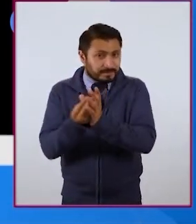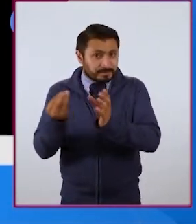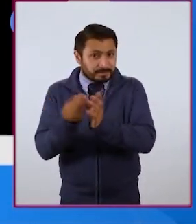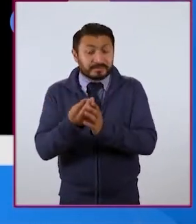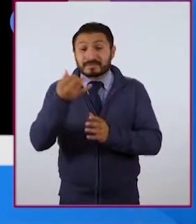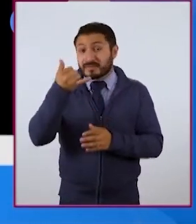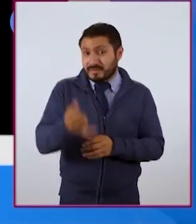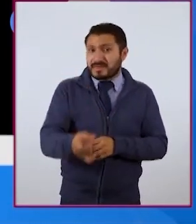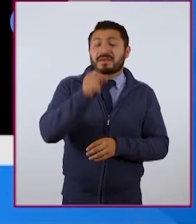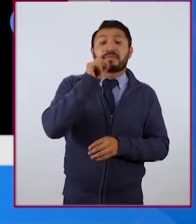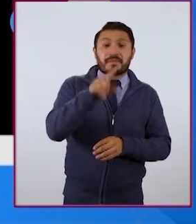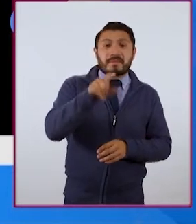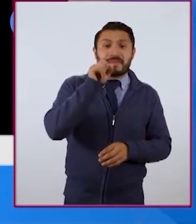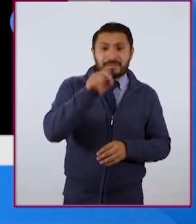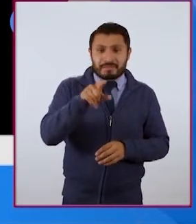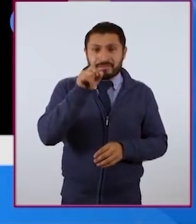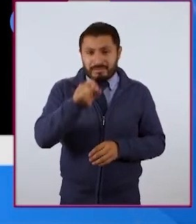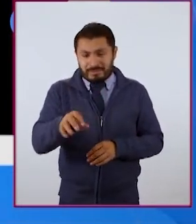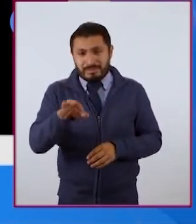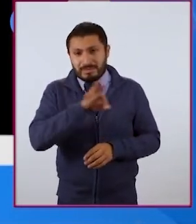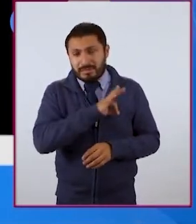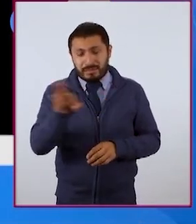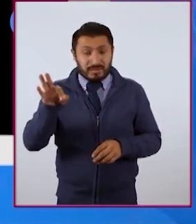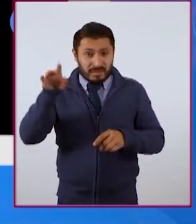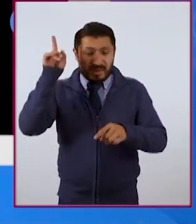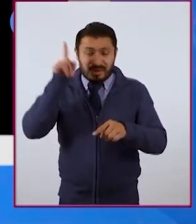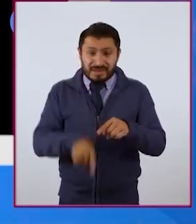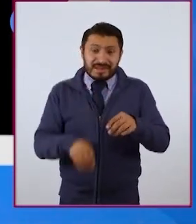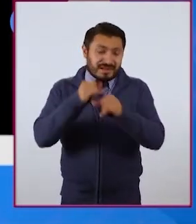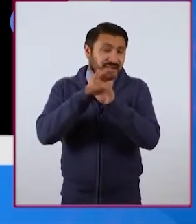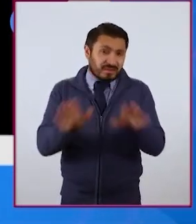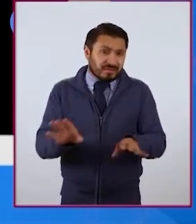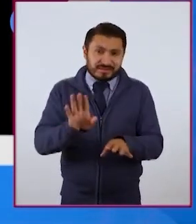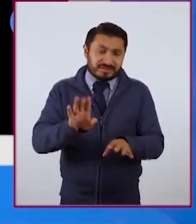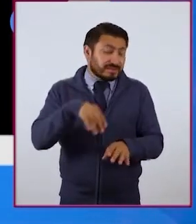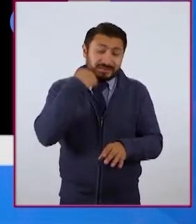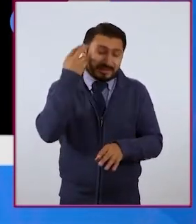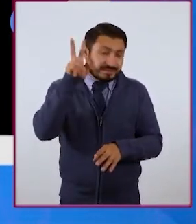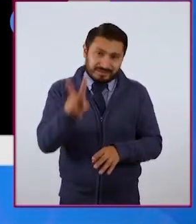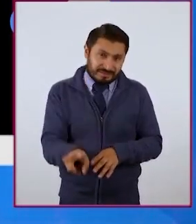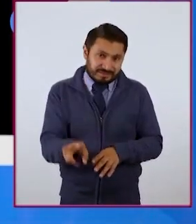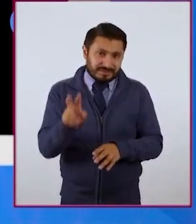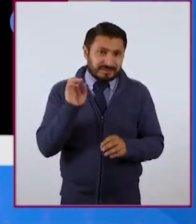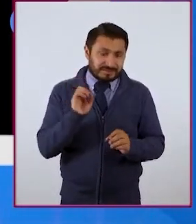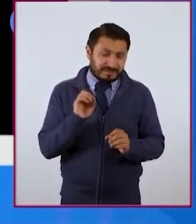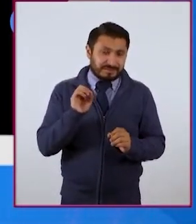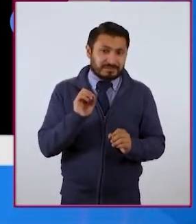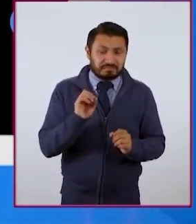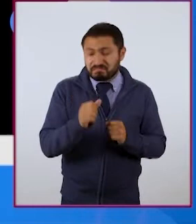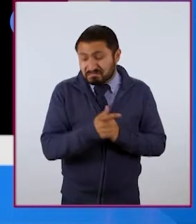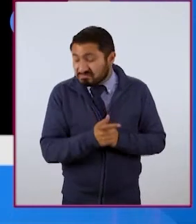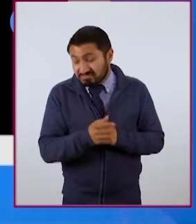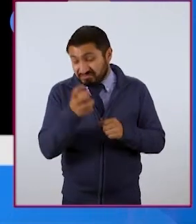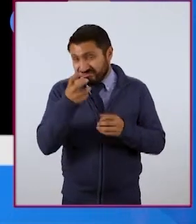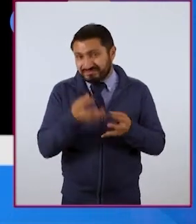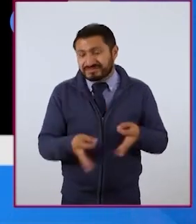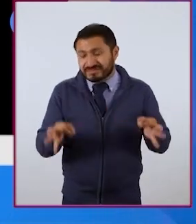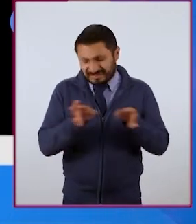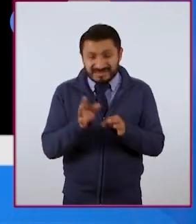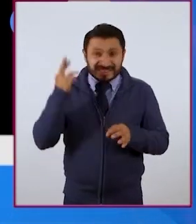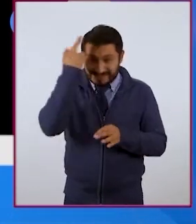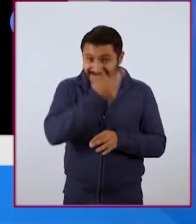y también pues dando de baja esa información si ya no está, también es importante. Entonces, pues sí,